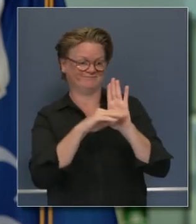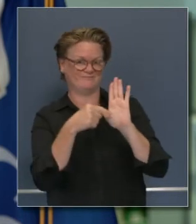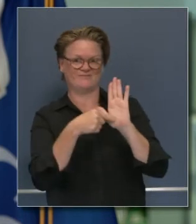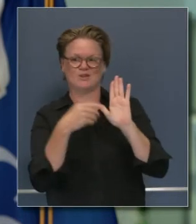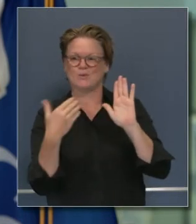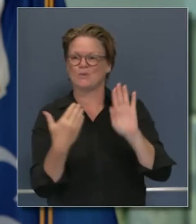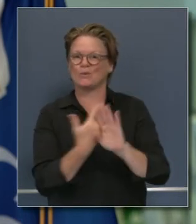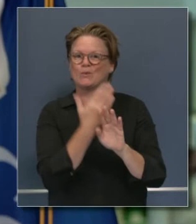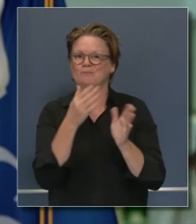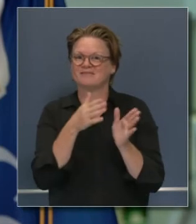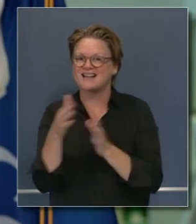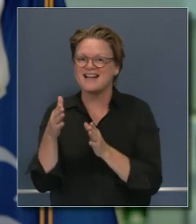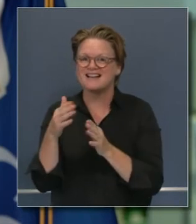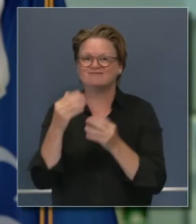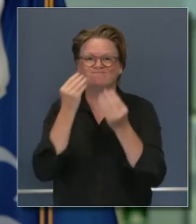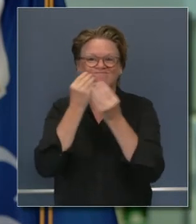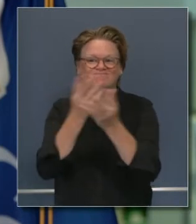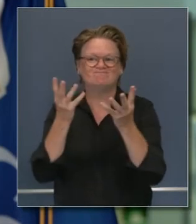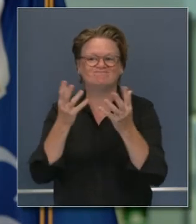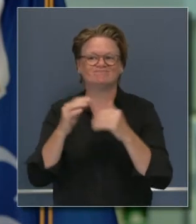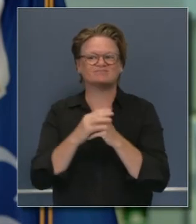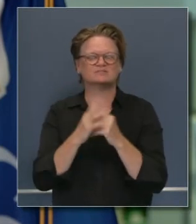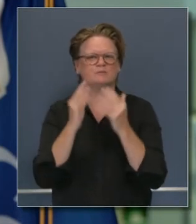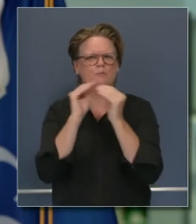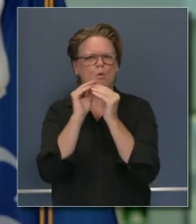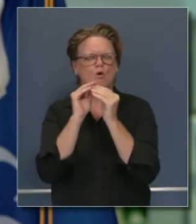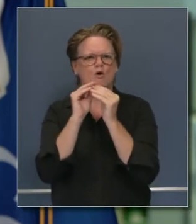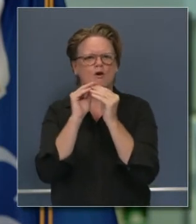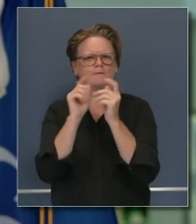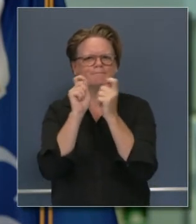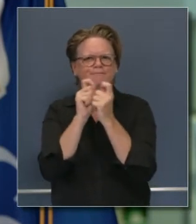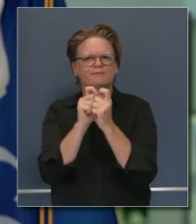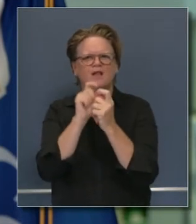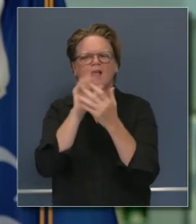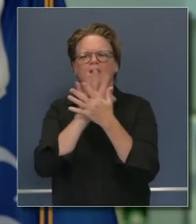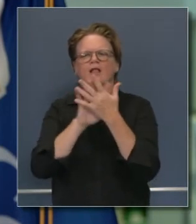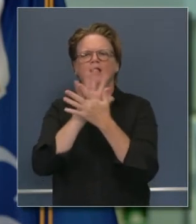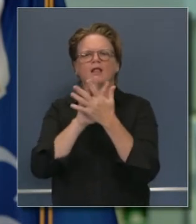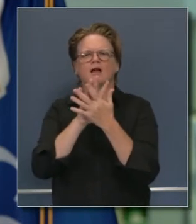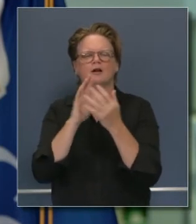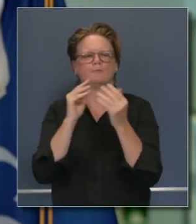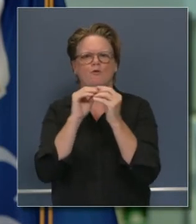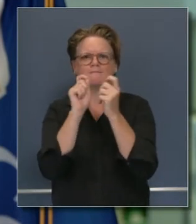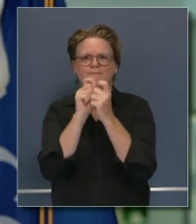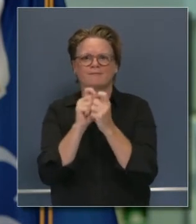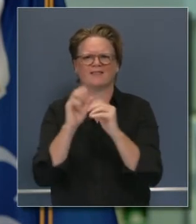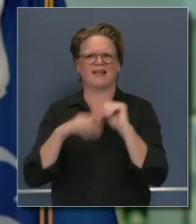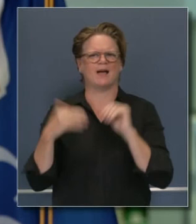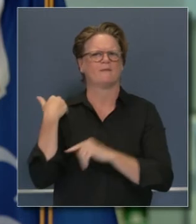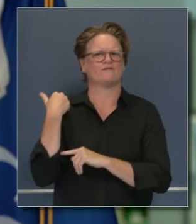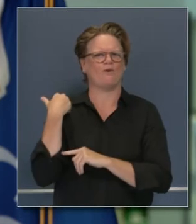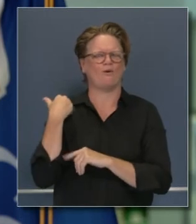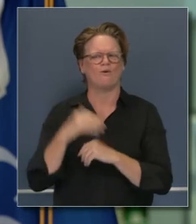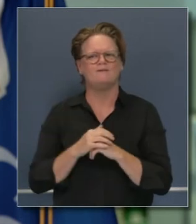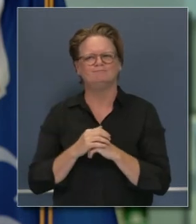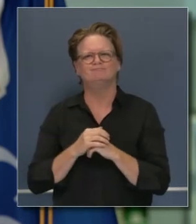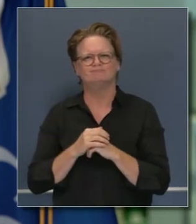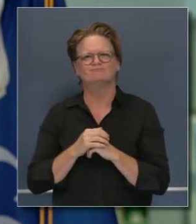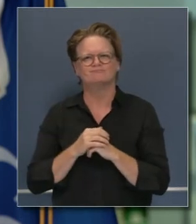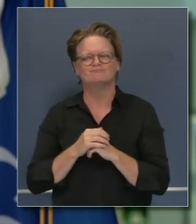modificadas y estaremos recomendando cosas particulares diferentes de lo que han visto en el pasado